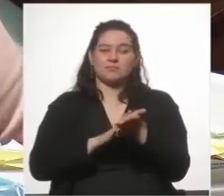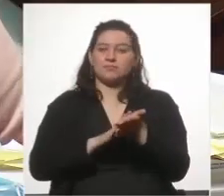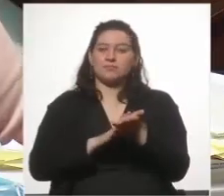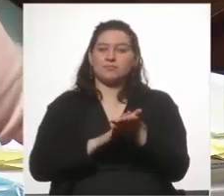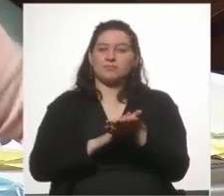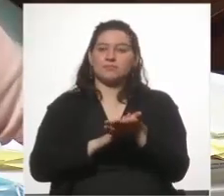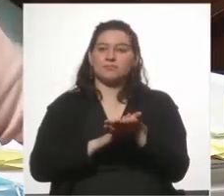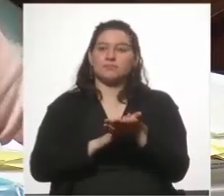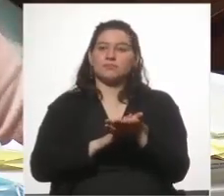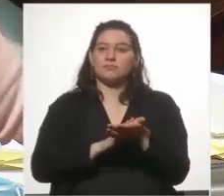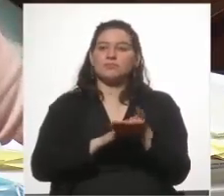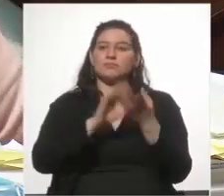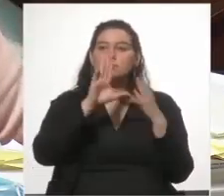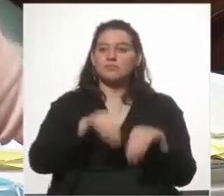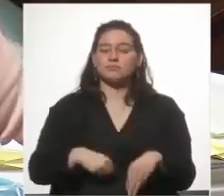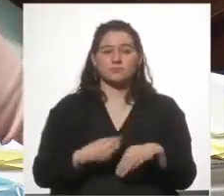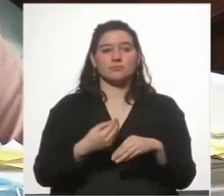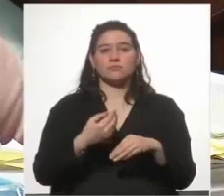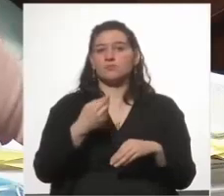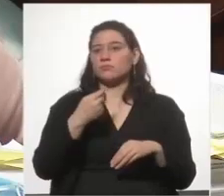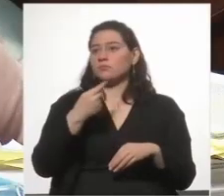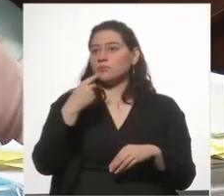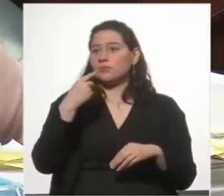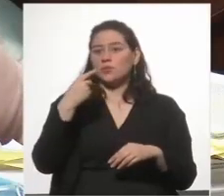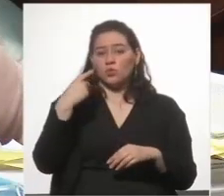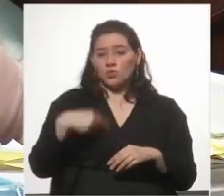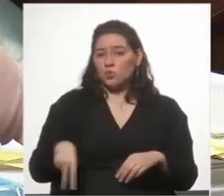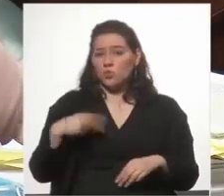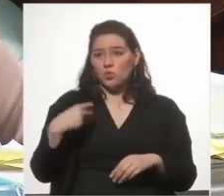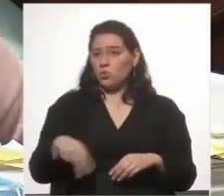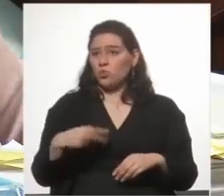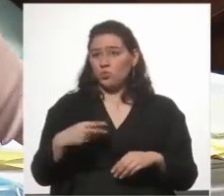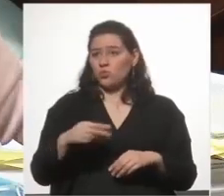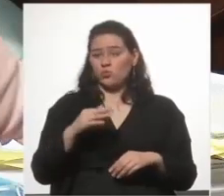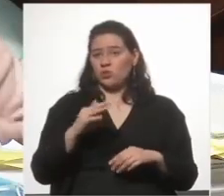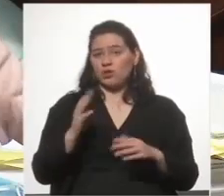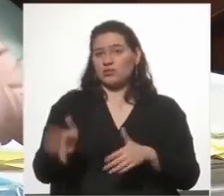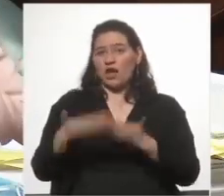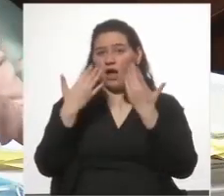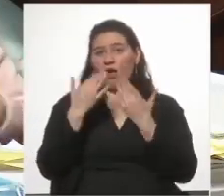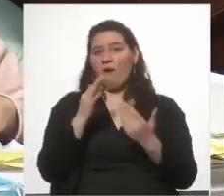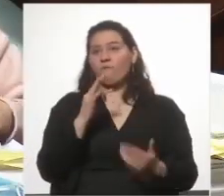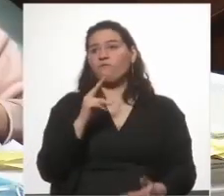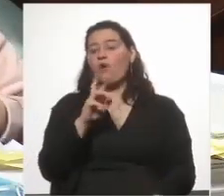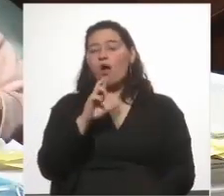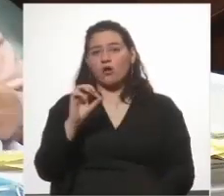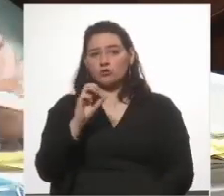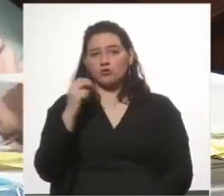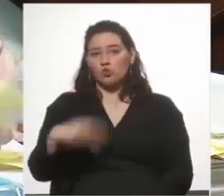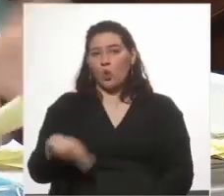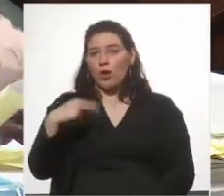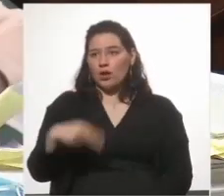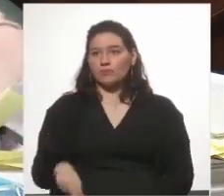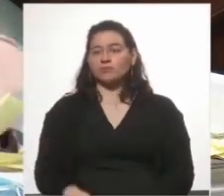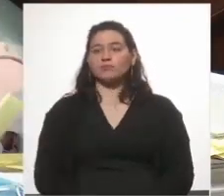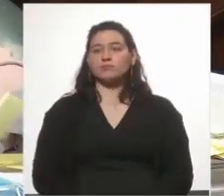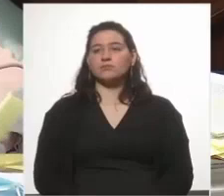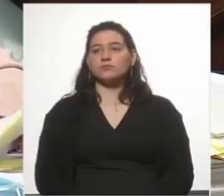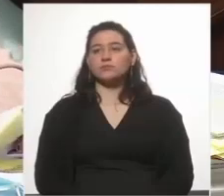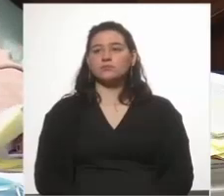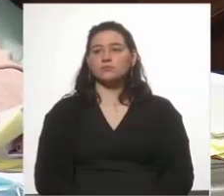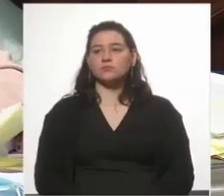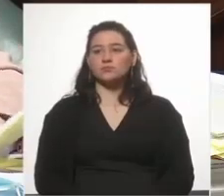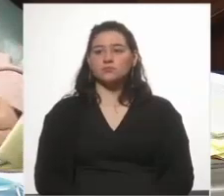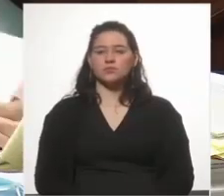pero todas las fuerzas políticas no le levantaron los fueros a Ninoboa. Y uno de los que tuvo una